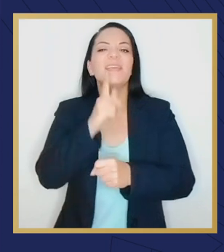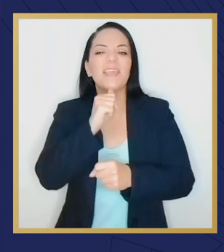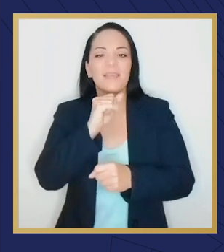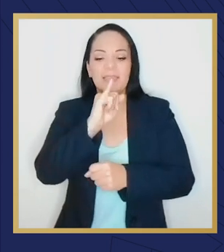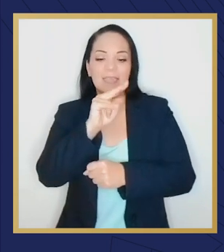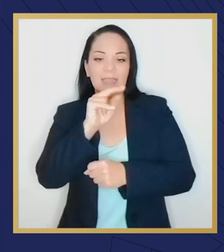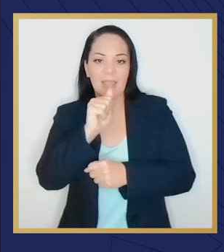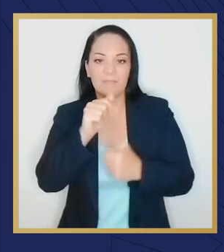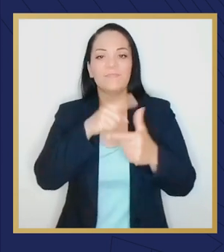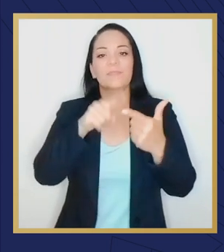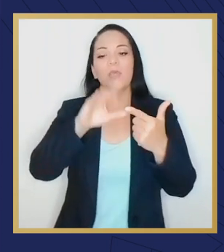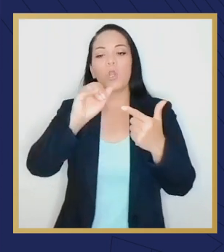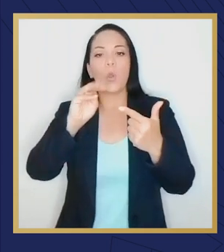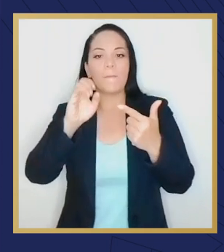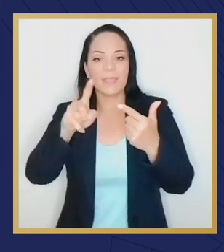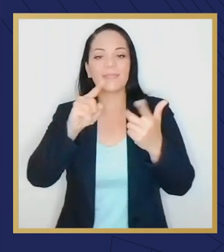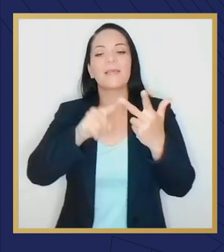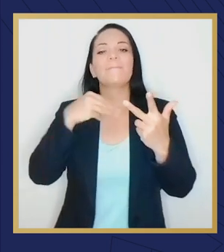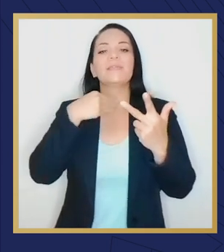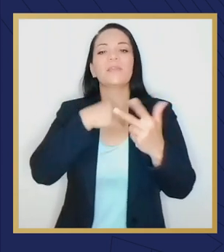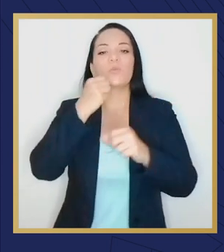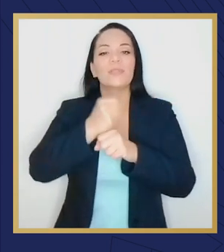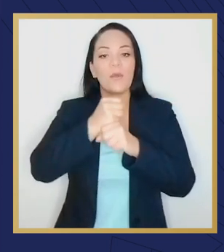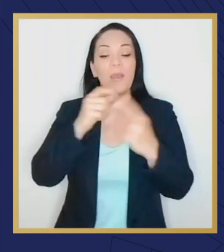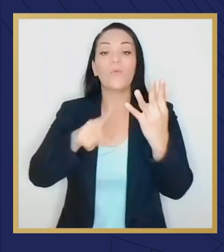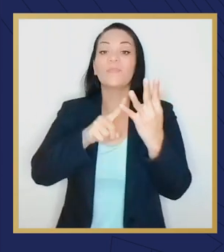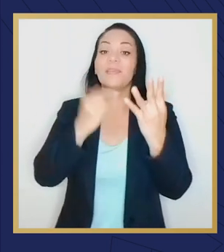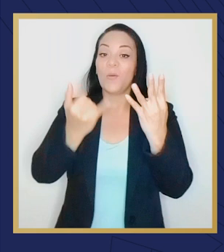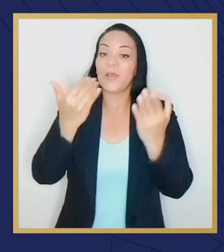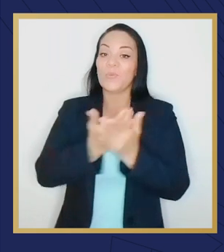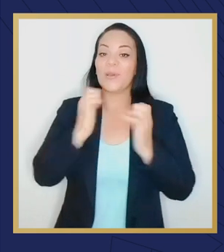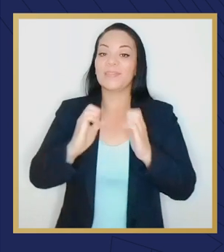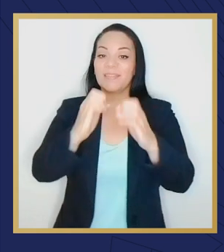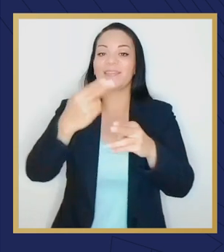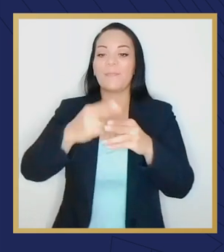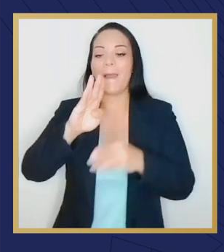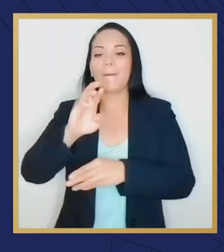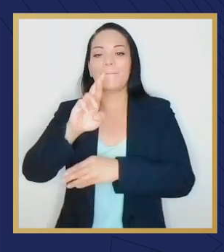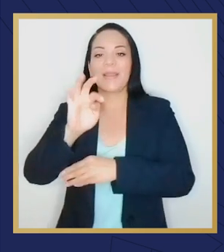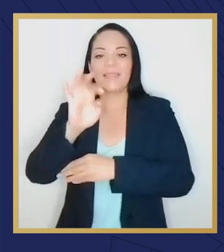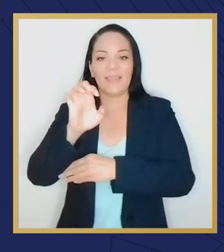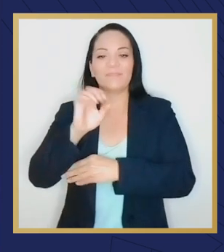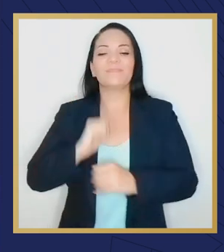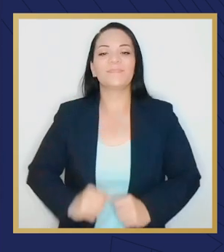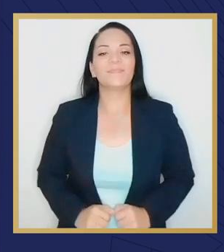el INA, COMEX, el Ministerio del Trabajo y nuestra estrategia PRENTE.